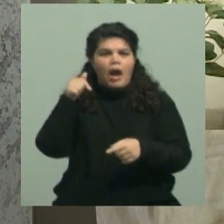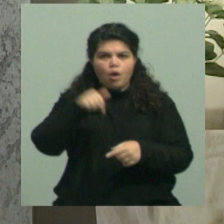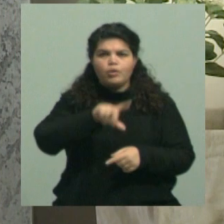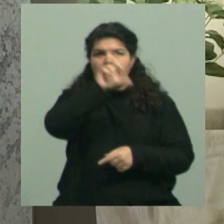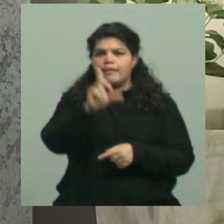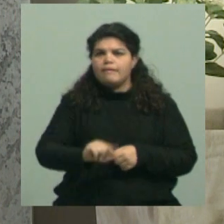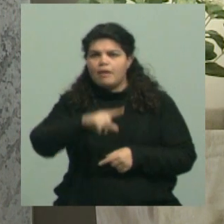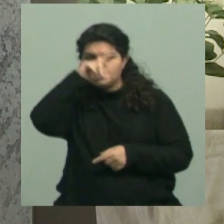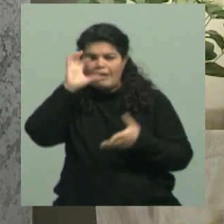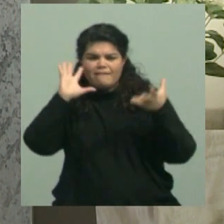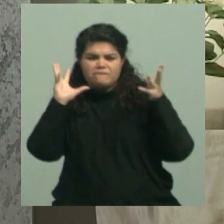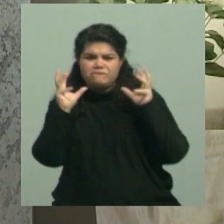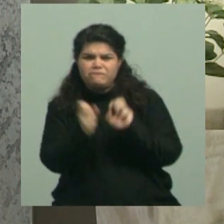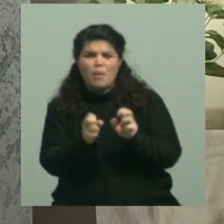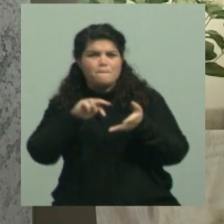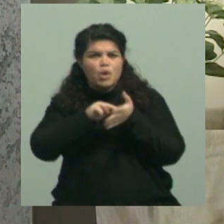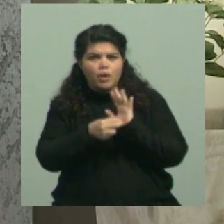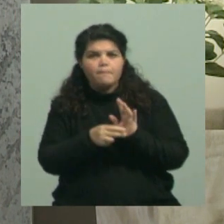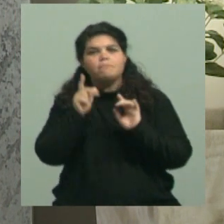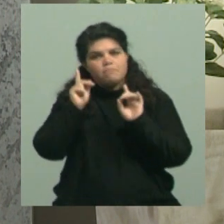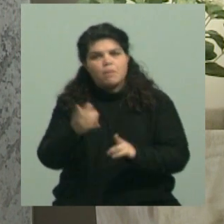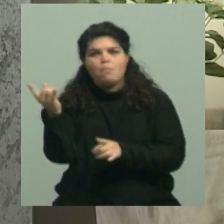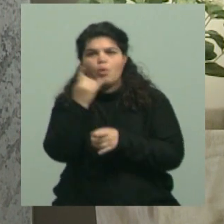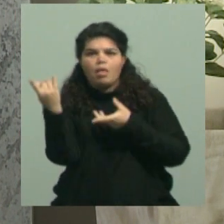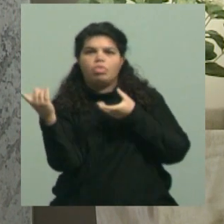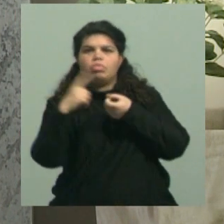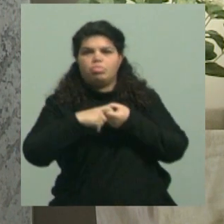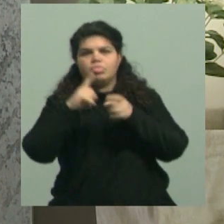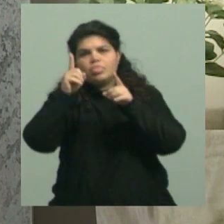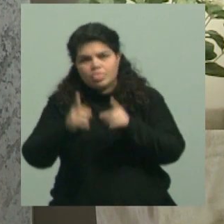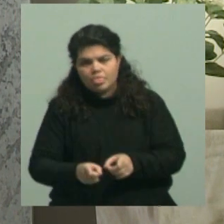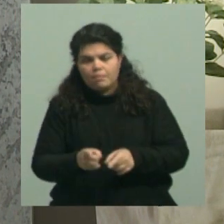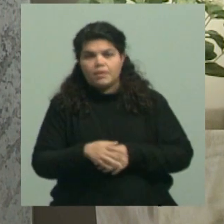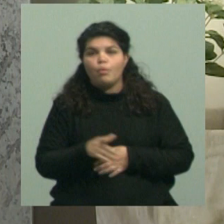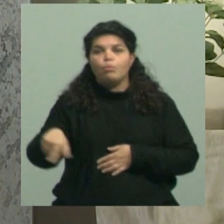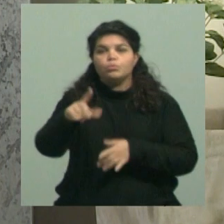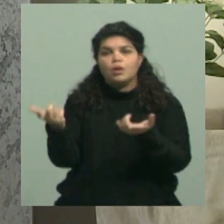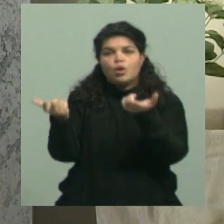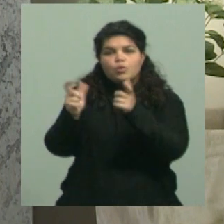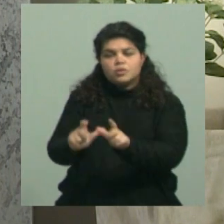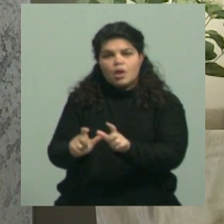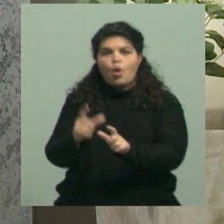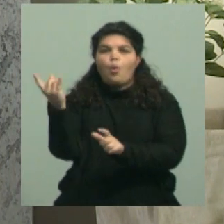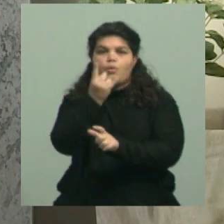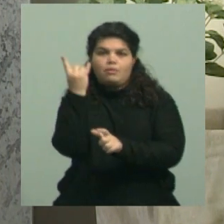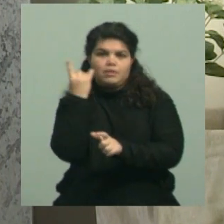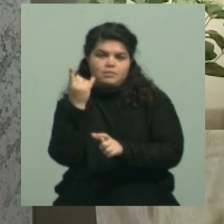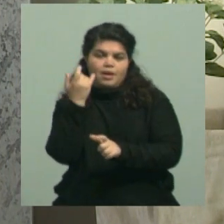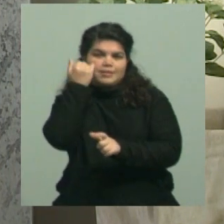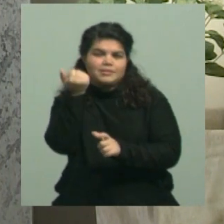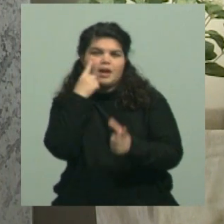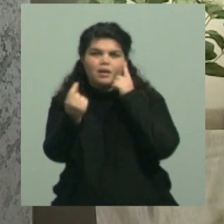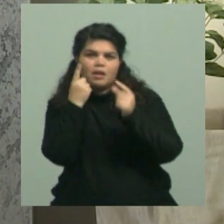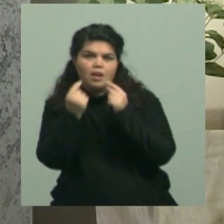ese tema? Y ustedes también desde el Consejo Interuniversitario han hecho un reclamo por la situación de los docentes y no